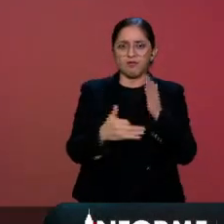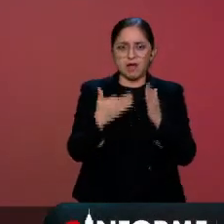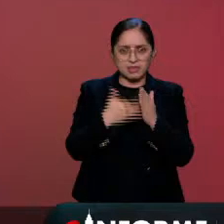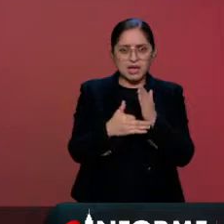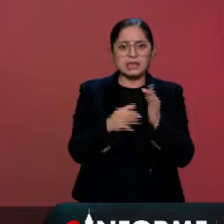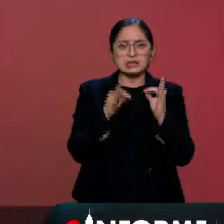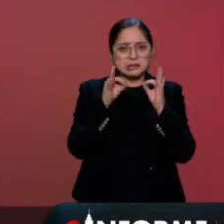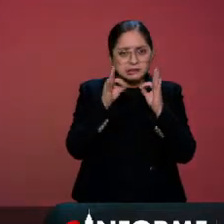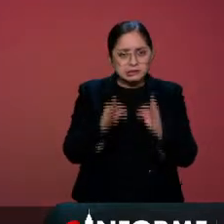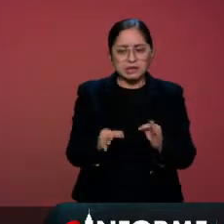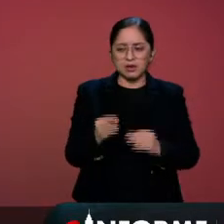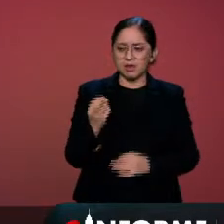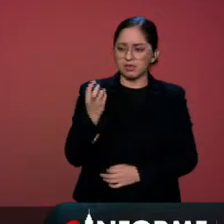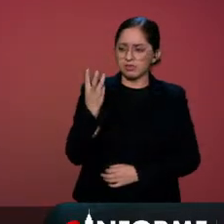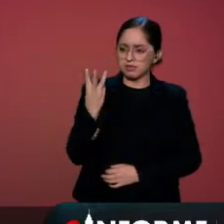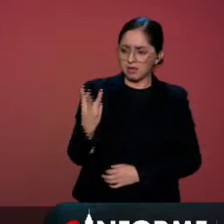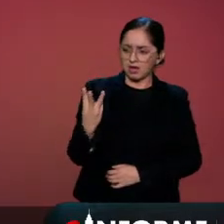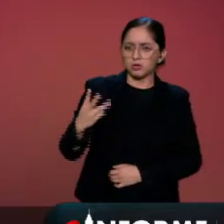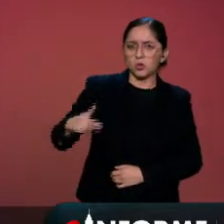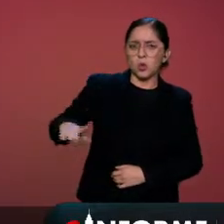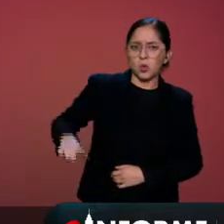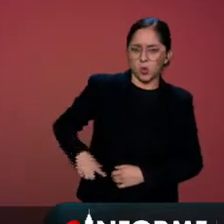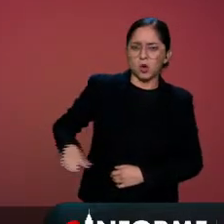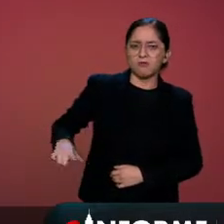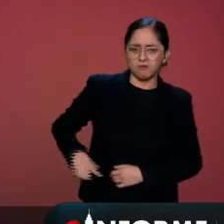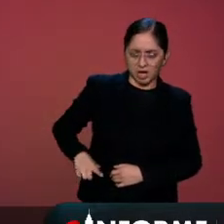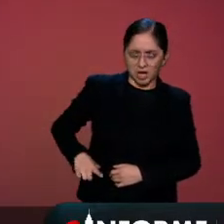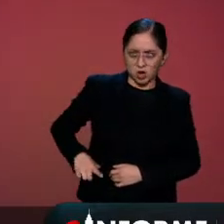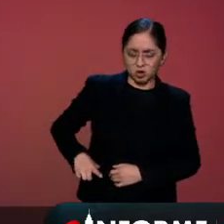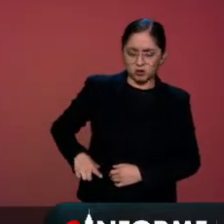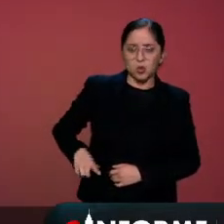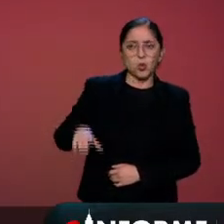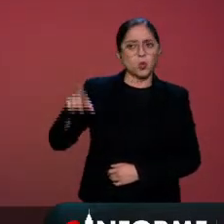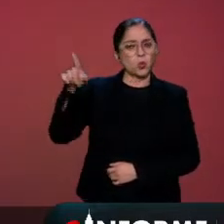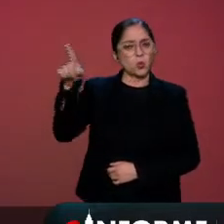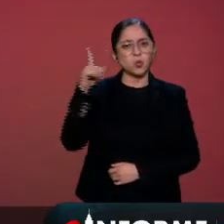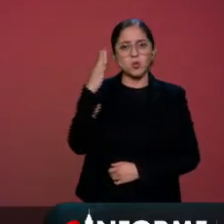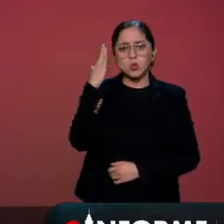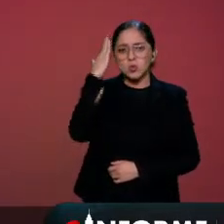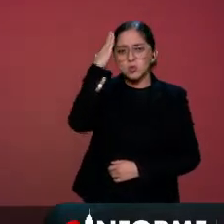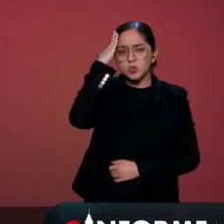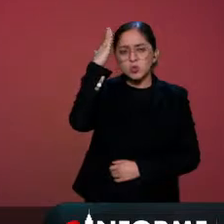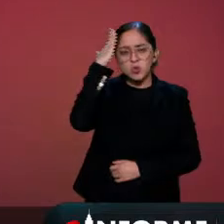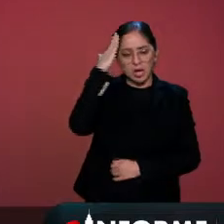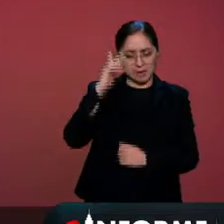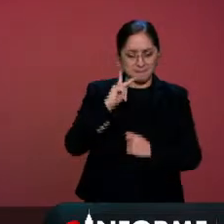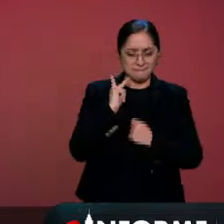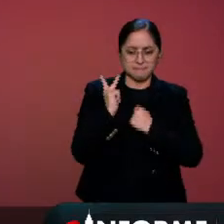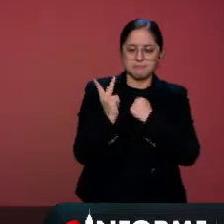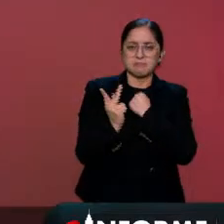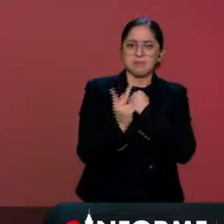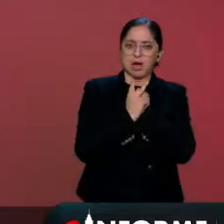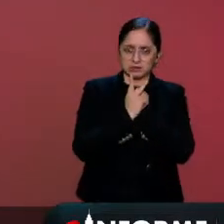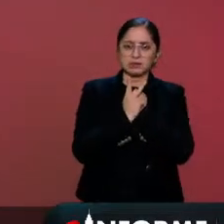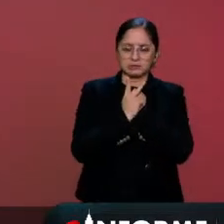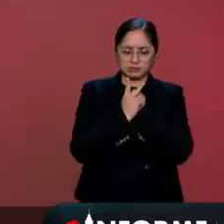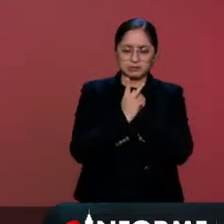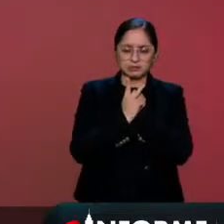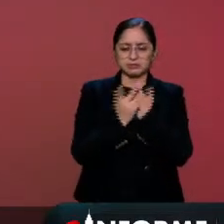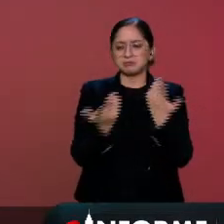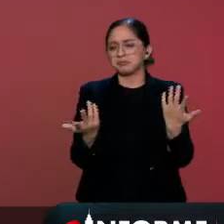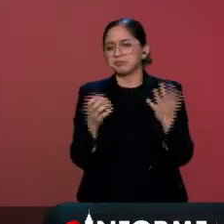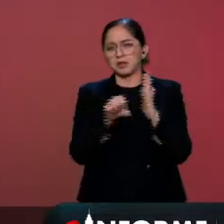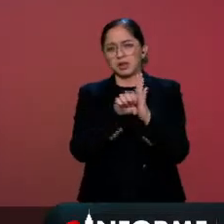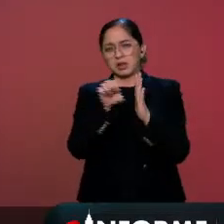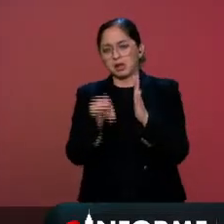gobiernos de las tres grandes potencias, Rusia,